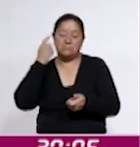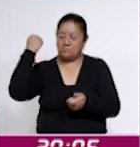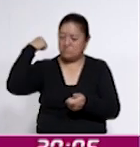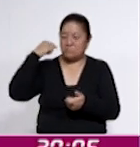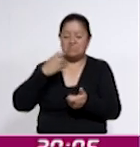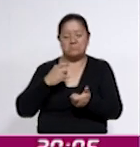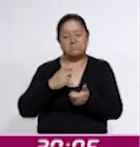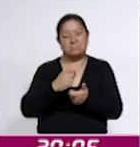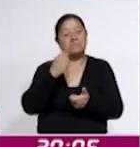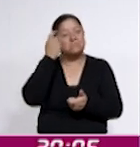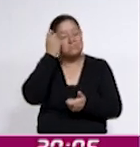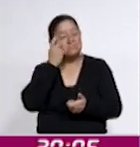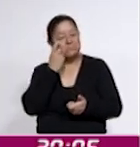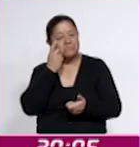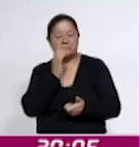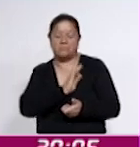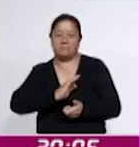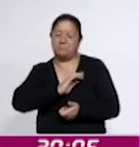del hospital.